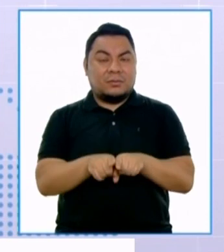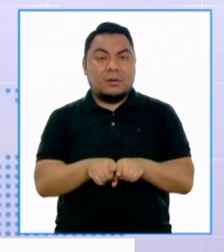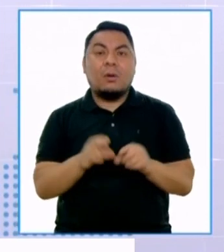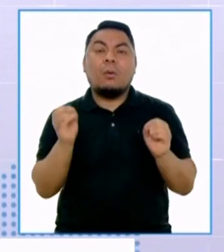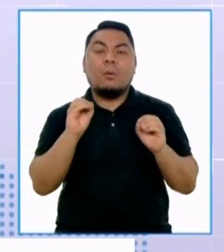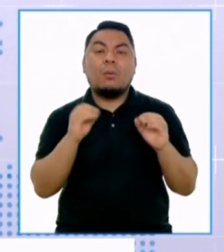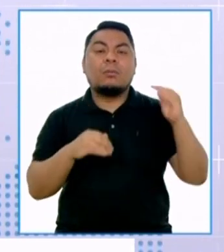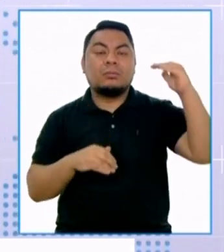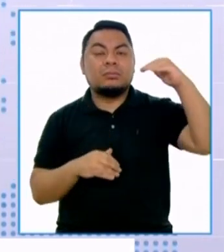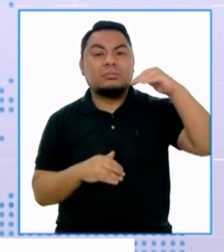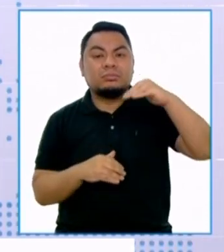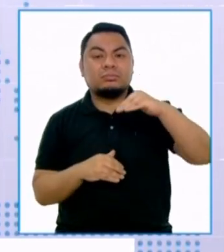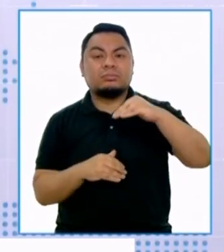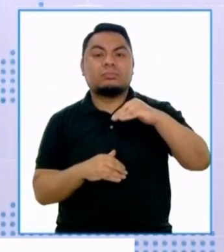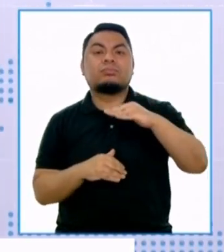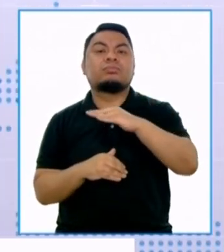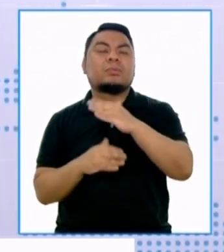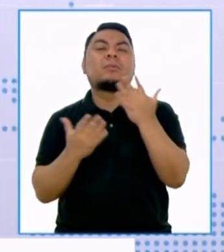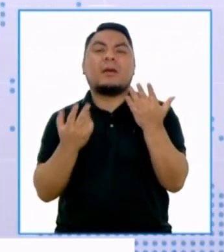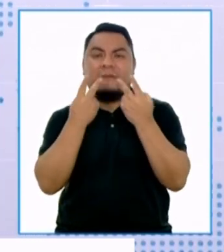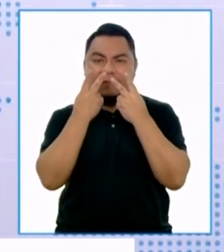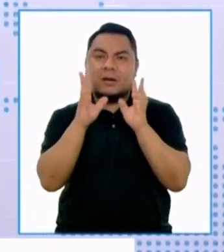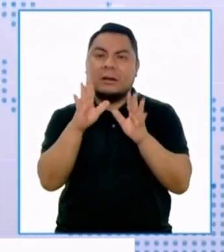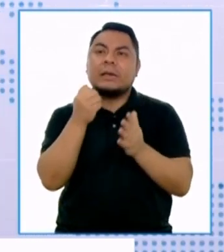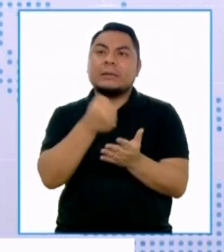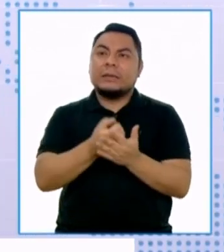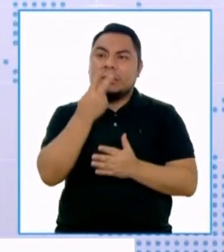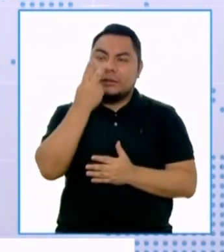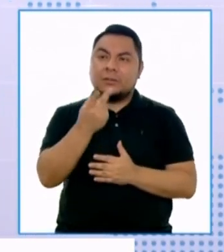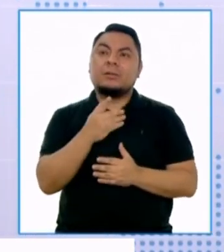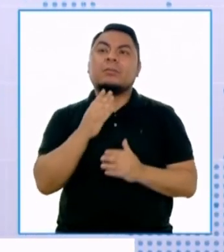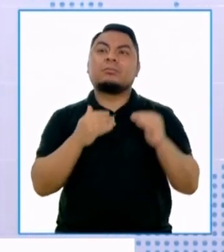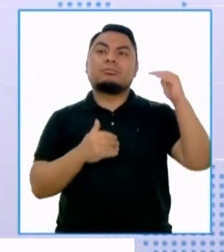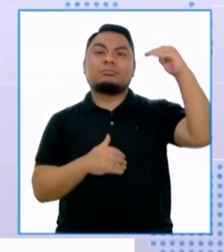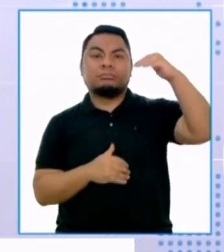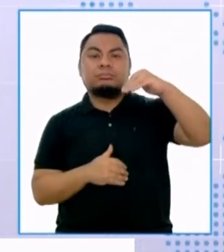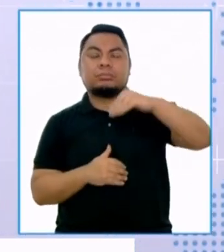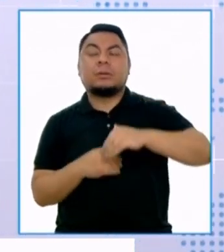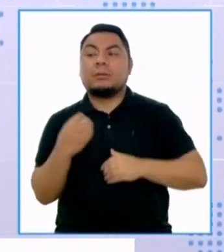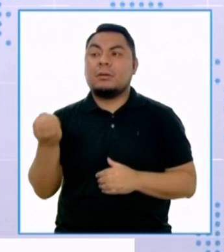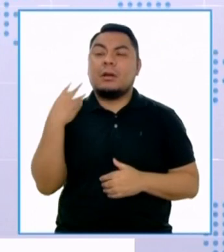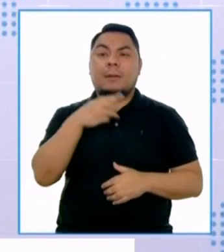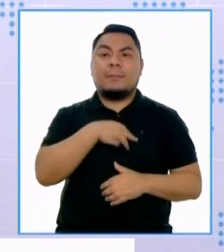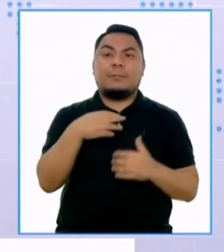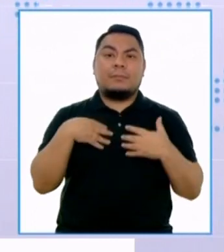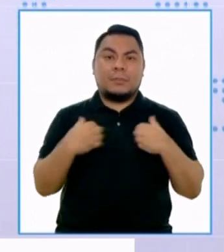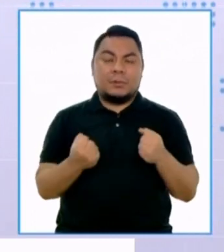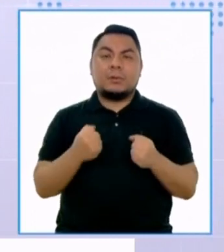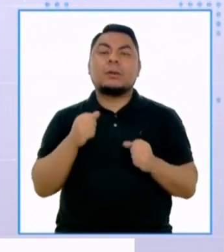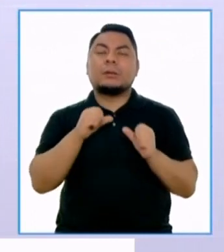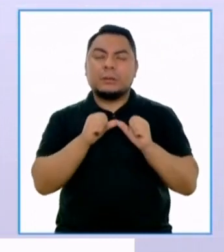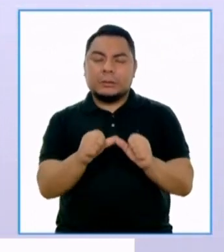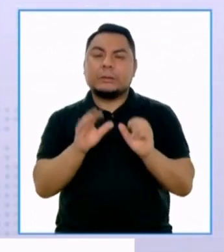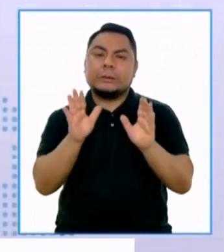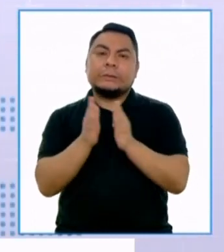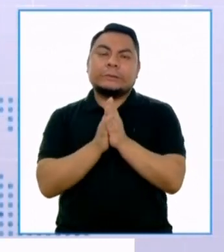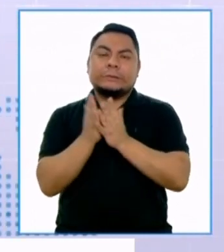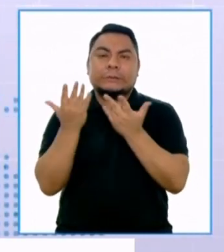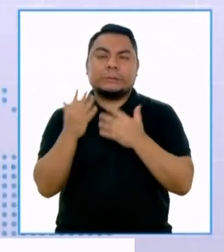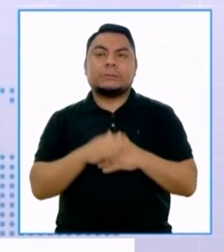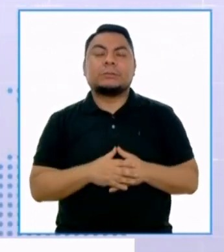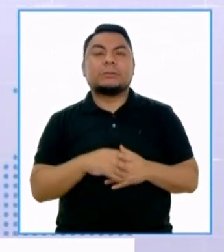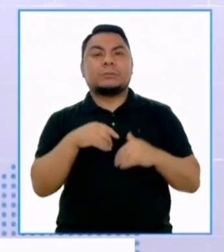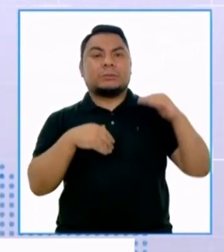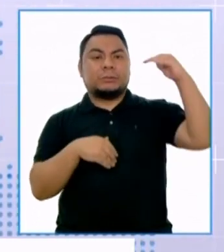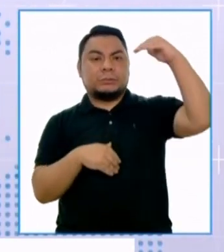fallecidas. Como van ustedes viendo, en las comunicaciones que hace el Ministerio de Salud, nos mantenemos en alrededor